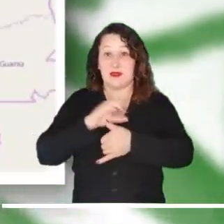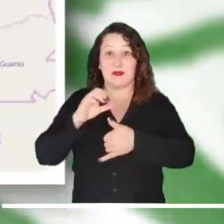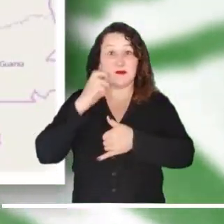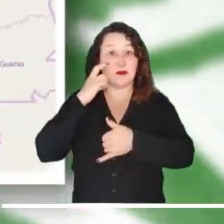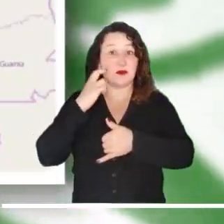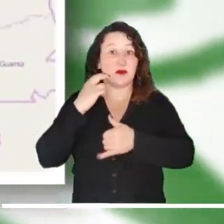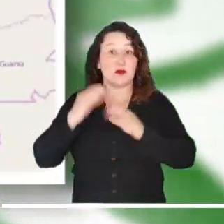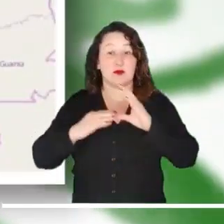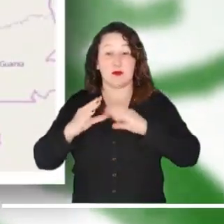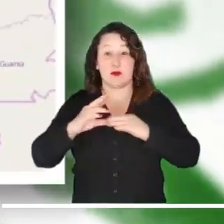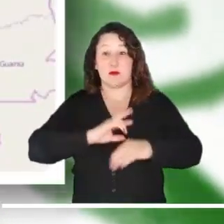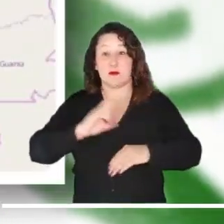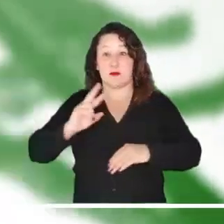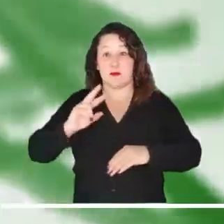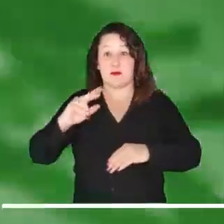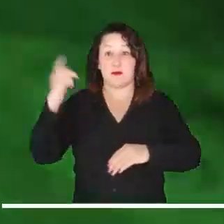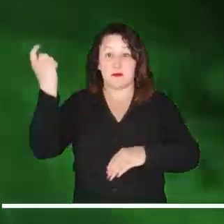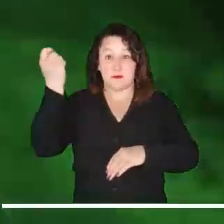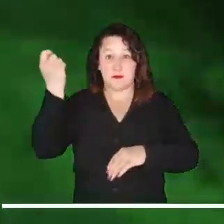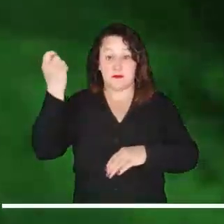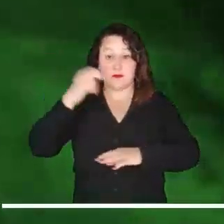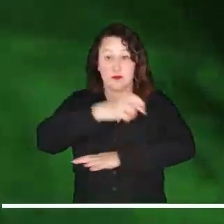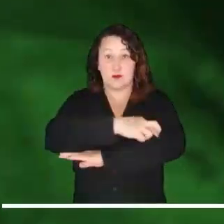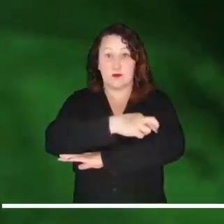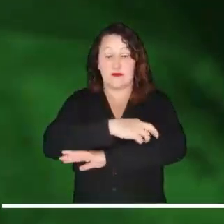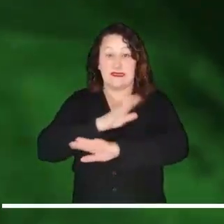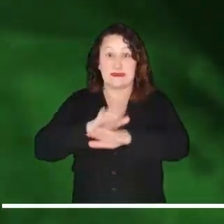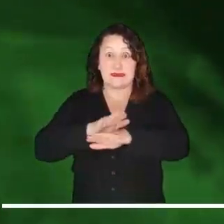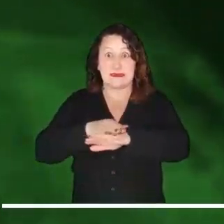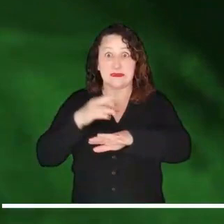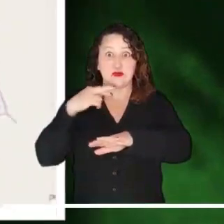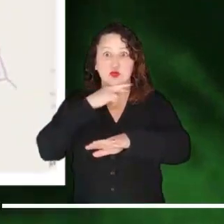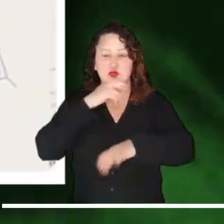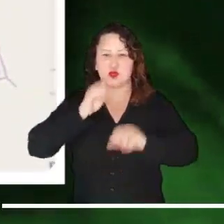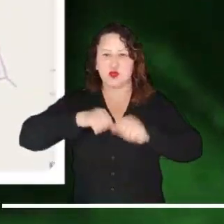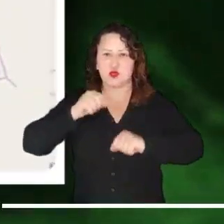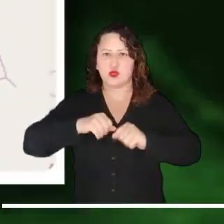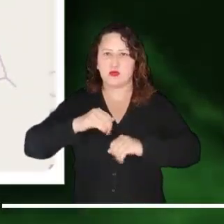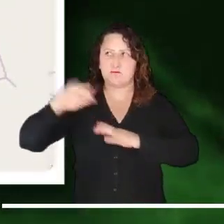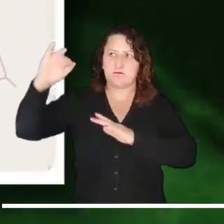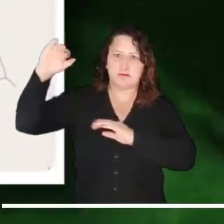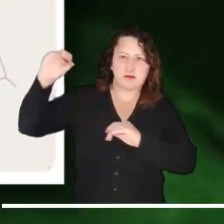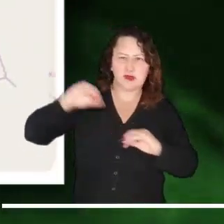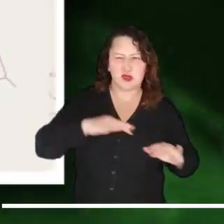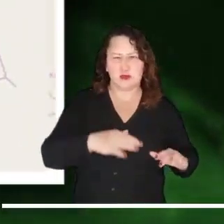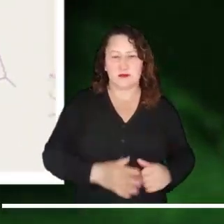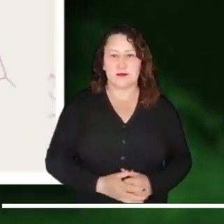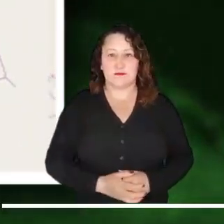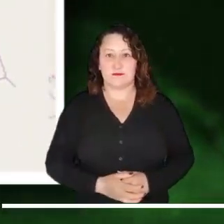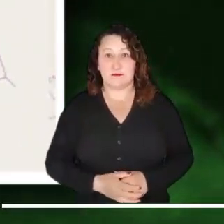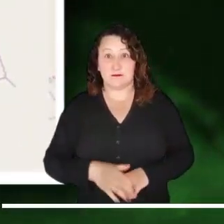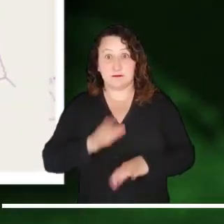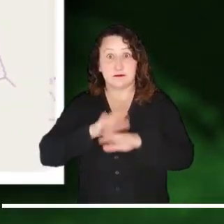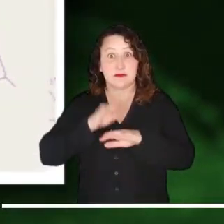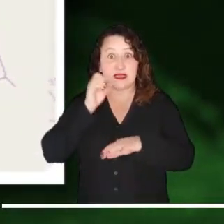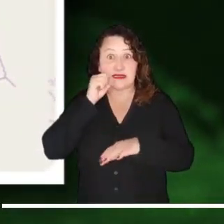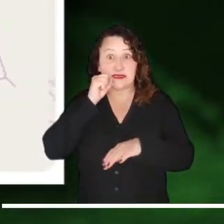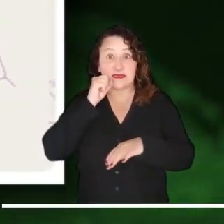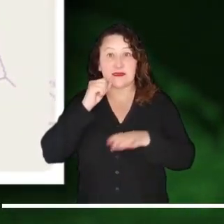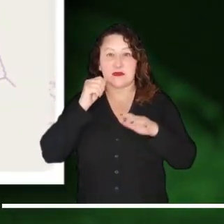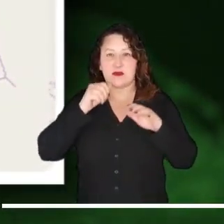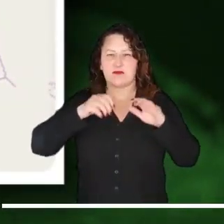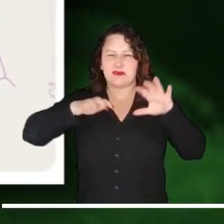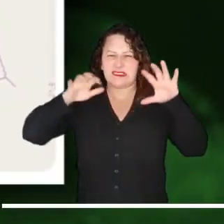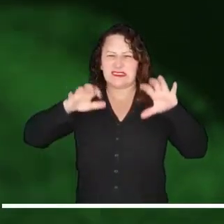En el Caribe, Chocó, Cauca, Valle del Cauca, Nariño, Los Andes, Meta y Putumayo, se emite alerta roja por alta probabilidad de